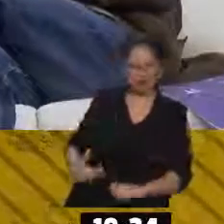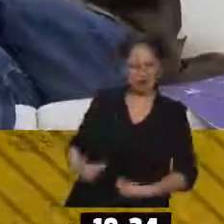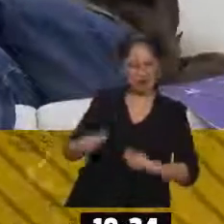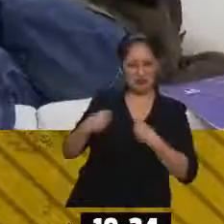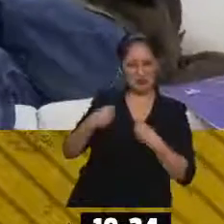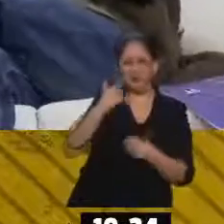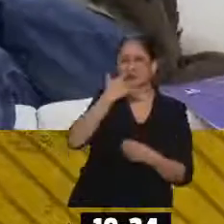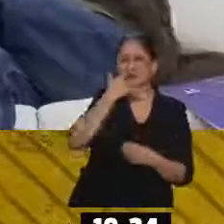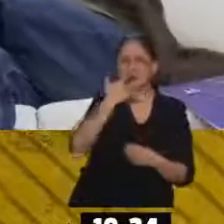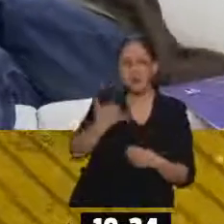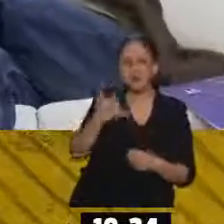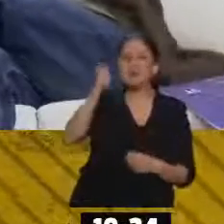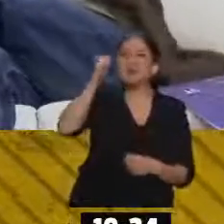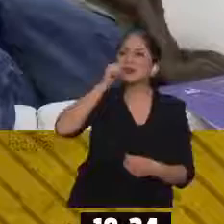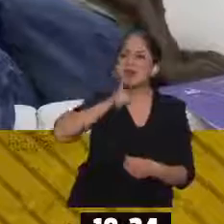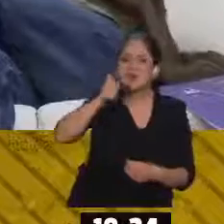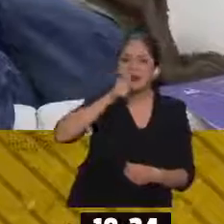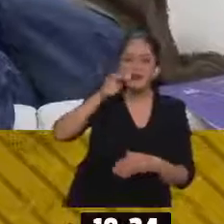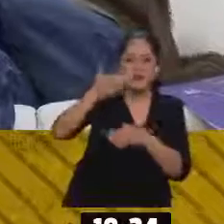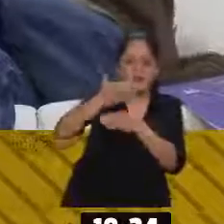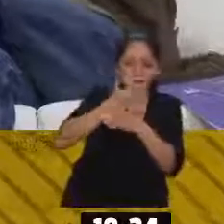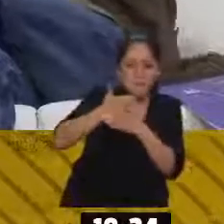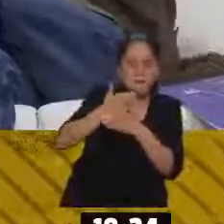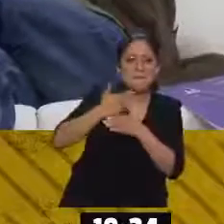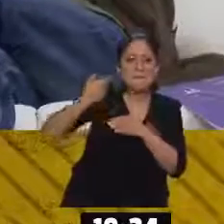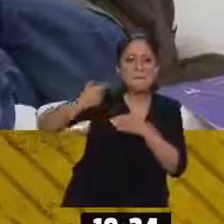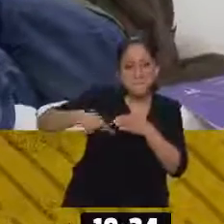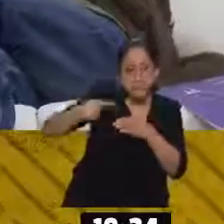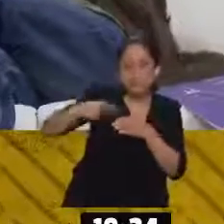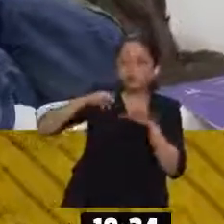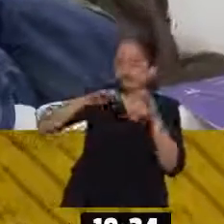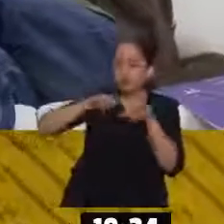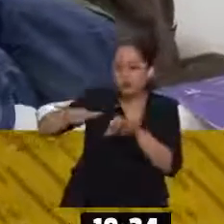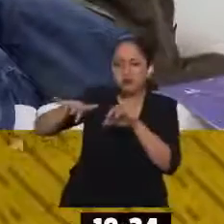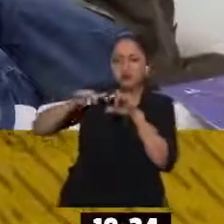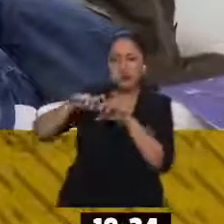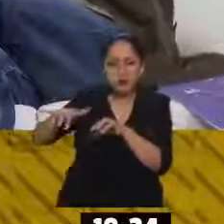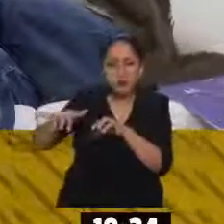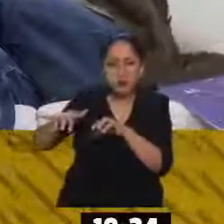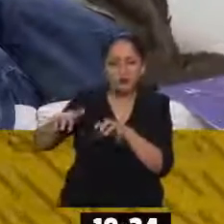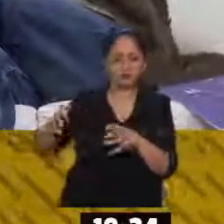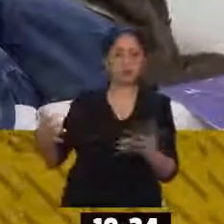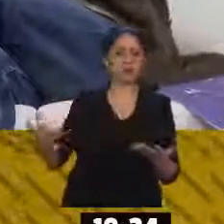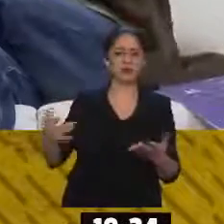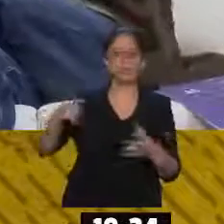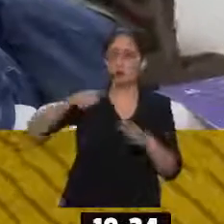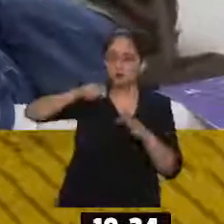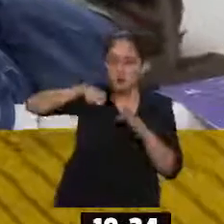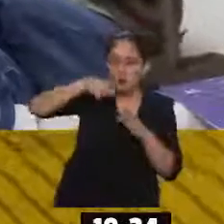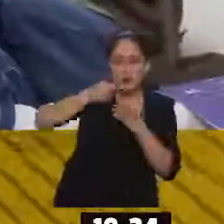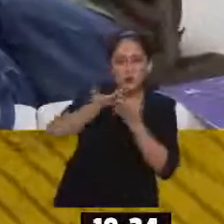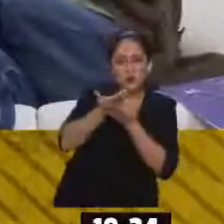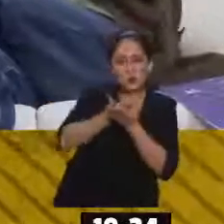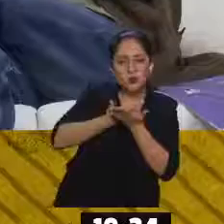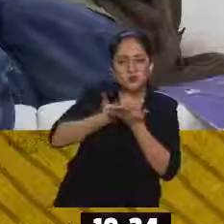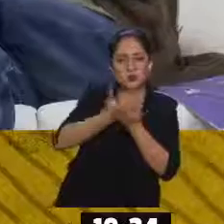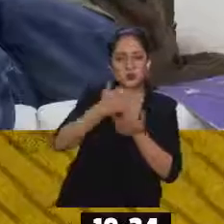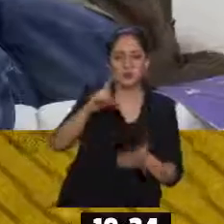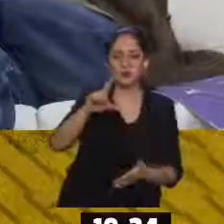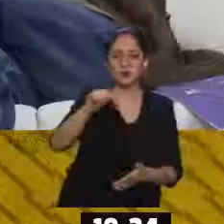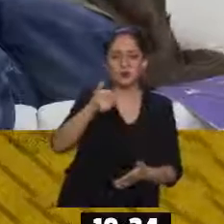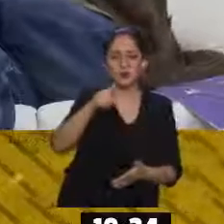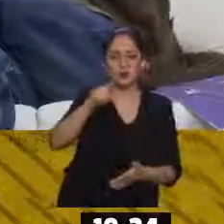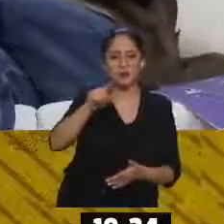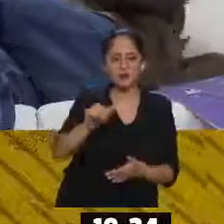del cafecito. Del cafecito y de los personajes corazón del poblado. Y entonces, esta sopa de langostas que se prepara a fuego lento, donde